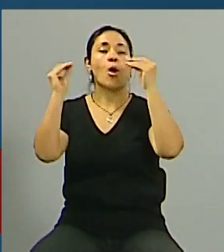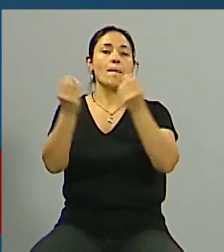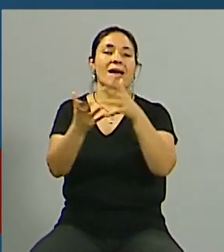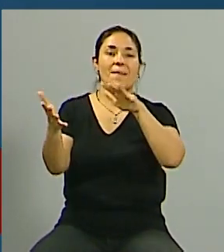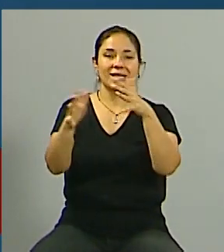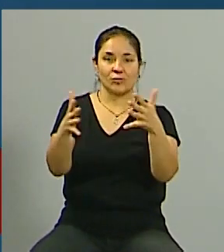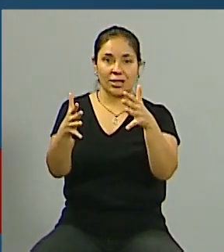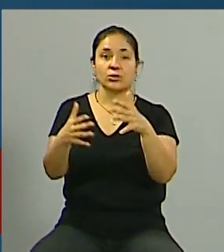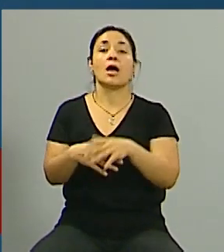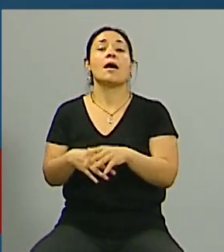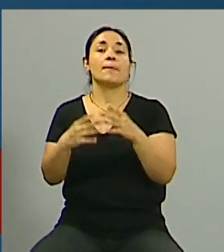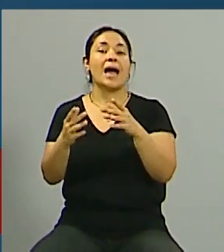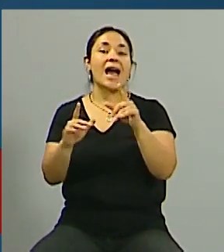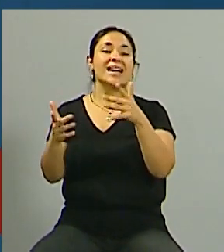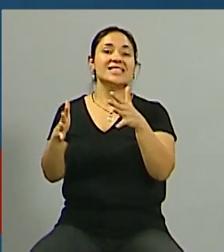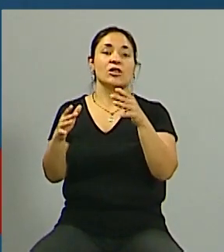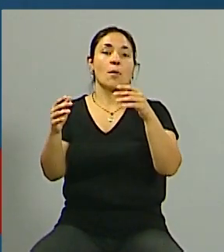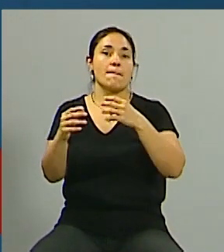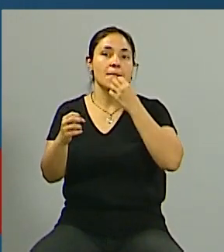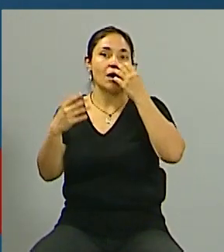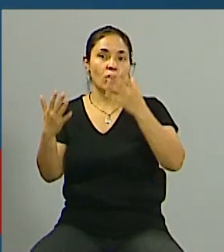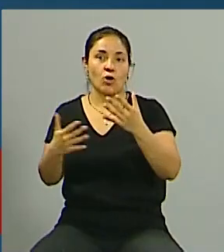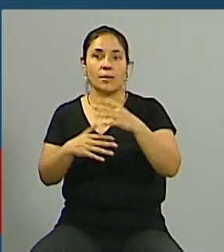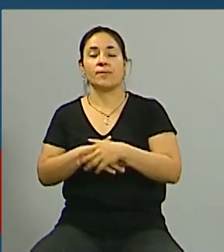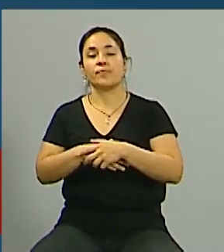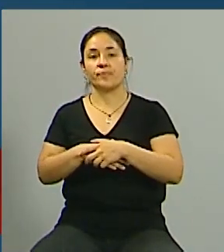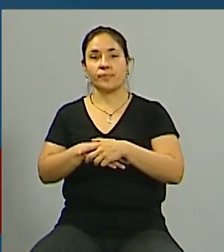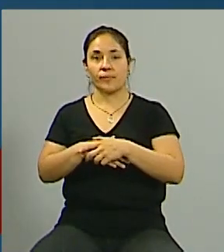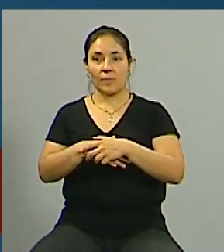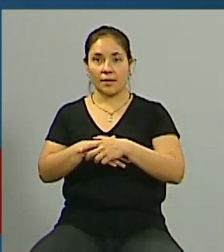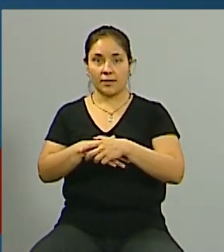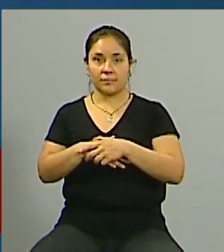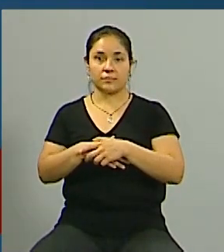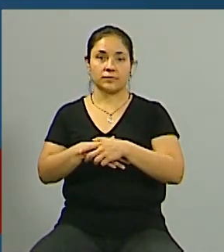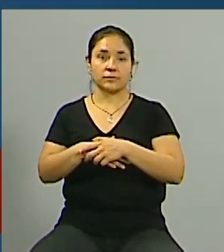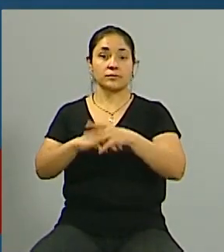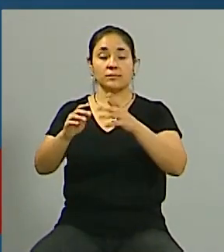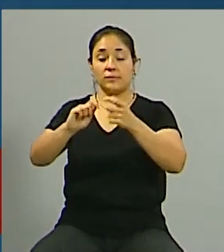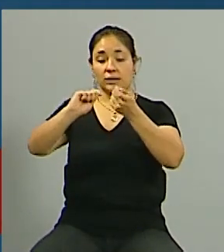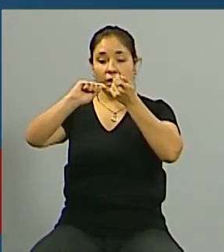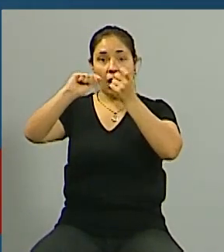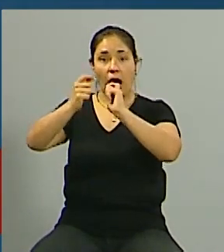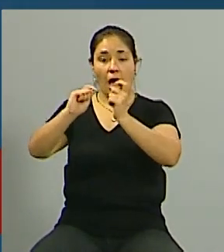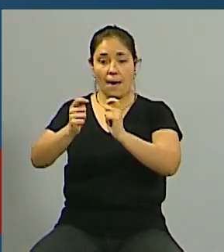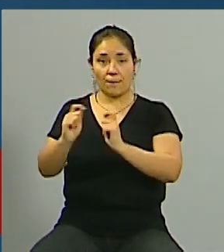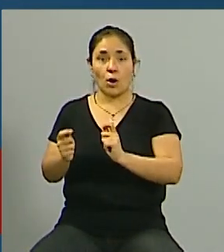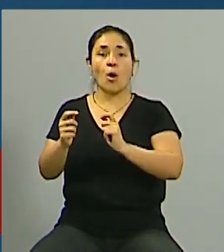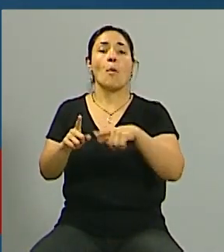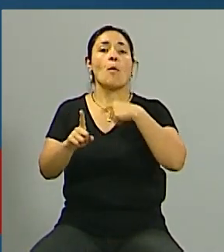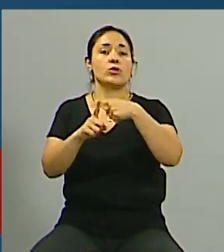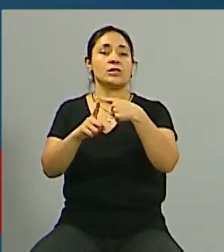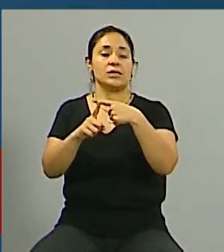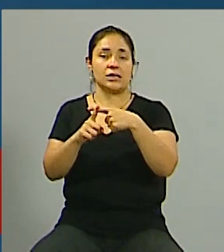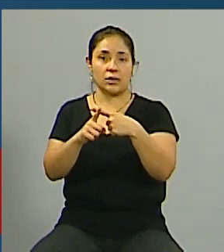acercado a la realidad que el que estaba anteriormente rigiendo Bueno estos cambios son positivos teniendo en cuenta que de alguna